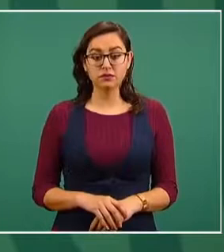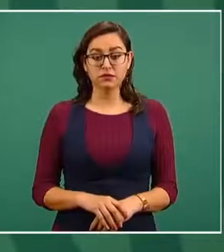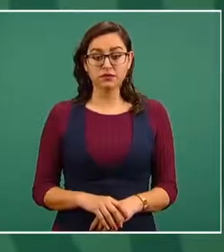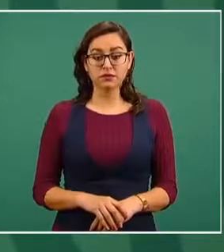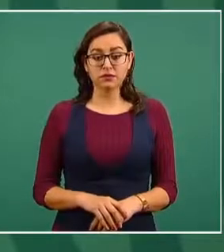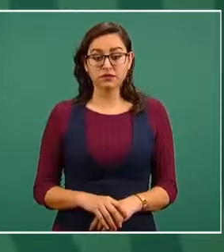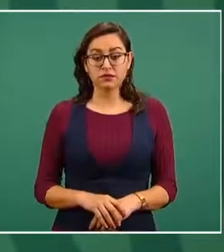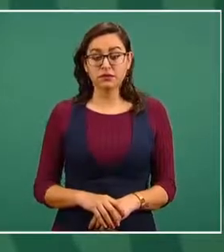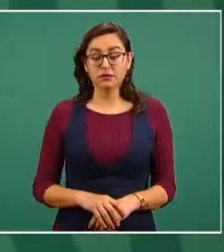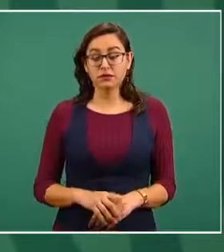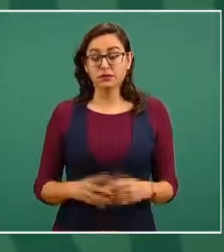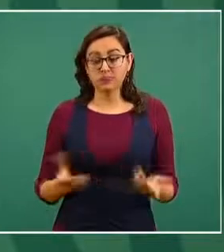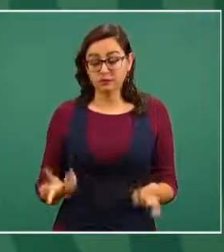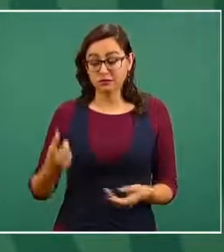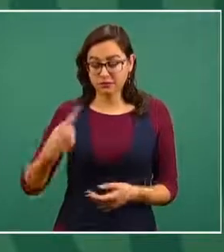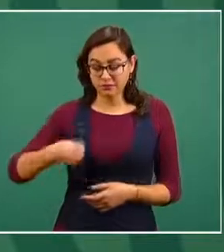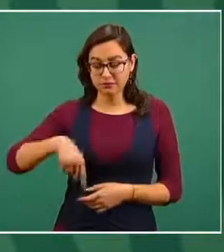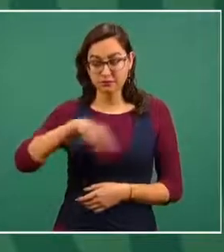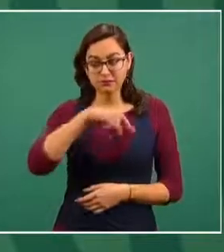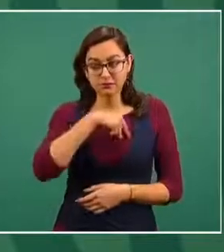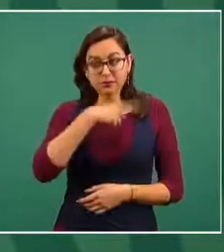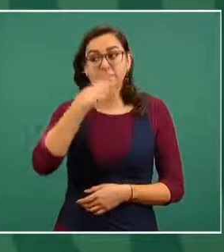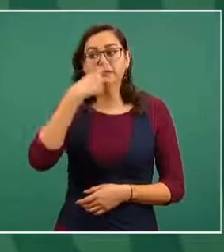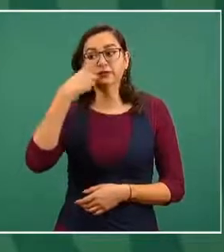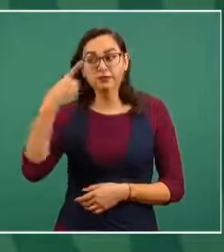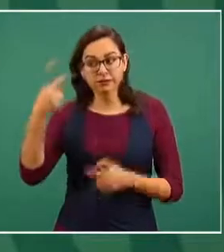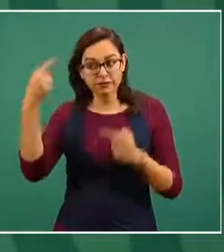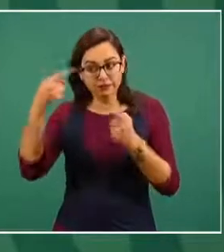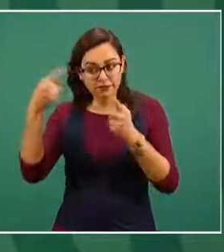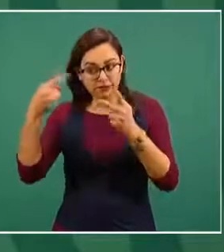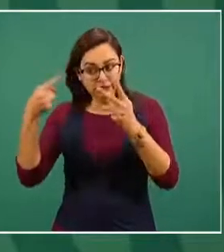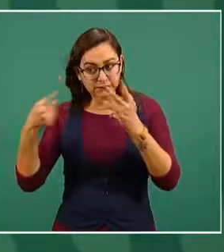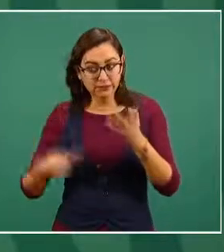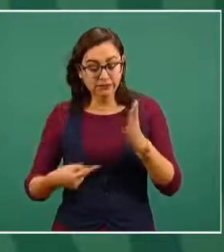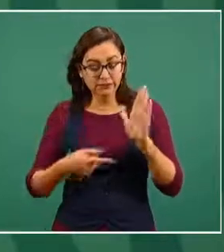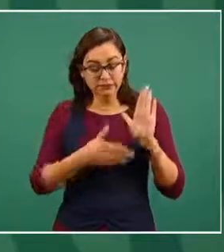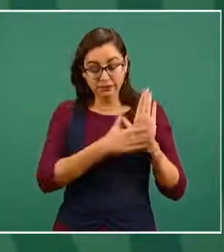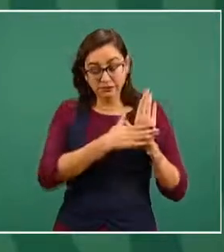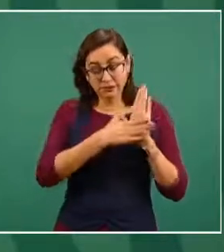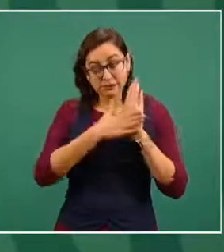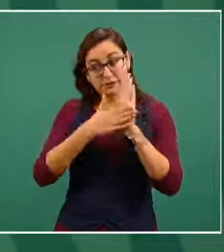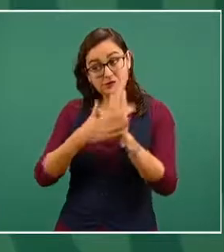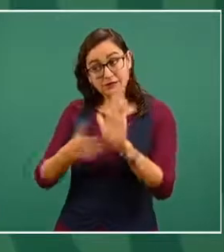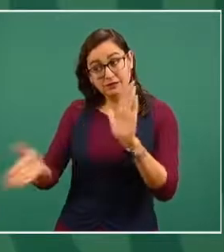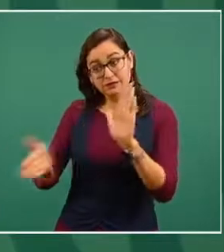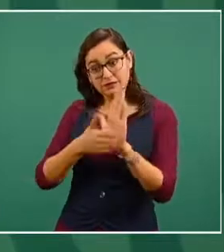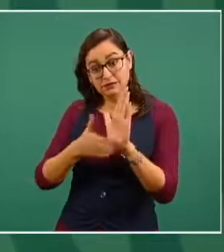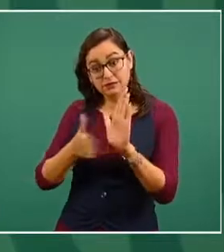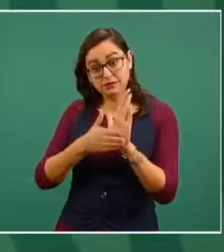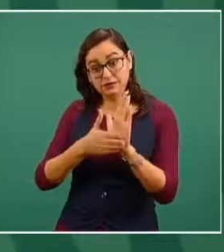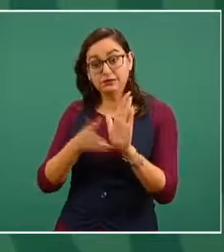manera pues es porque tenemos elementos